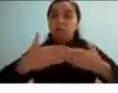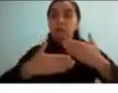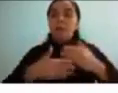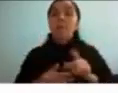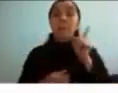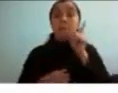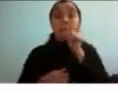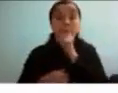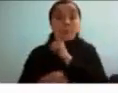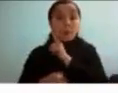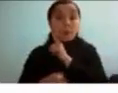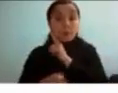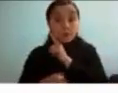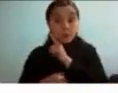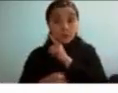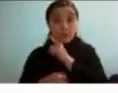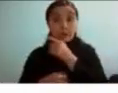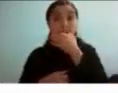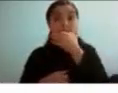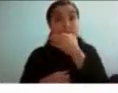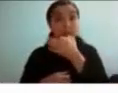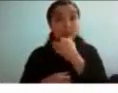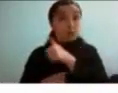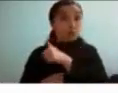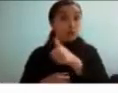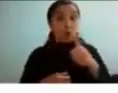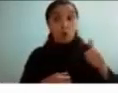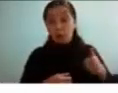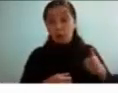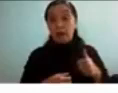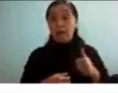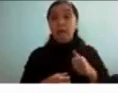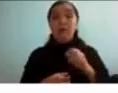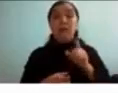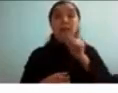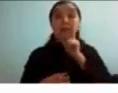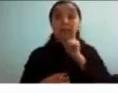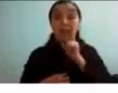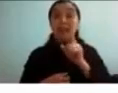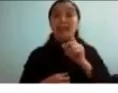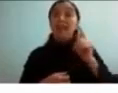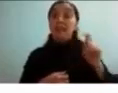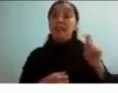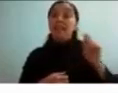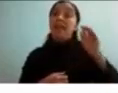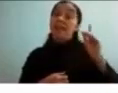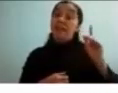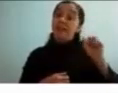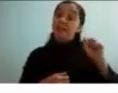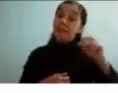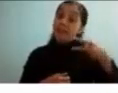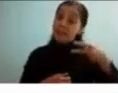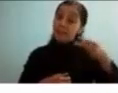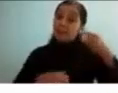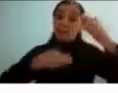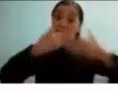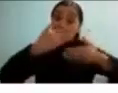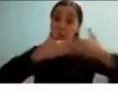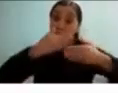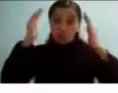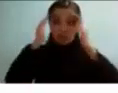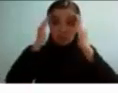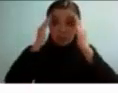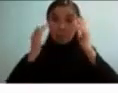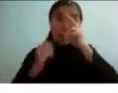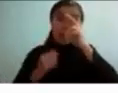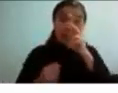decir que si bien no todas las personas tienen déficit atencional el funcionamiento cognitivo es más o menos parecido y actualmente tenemos a